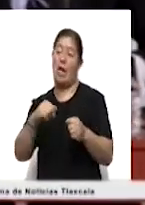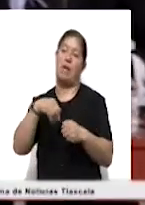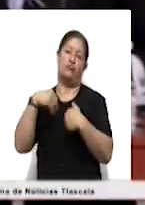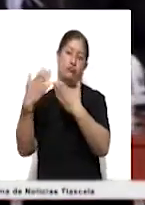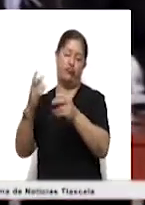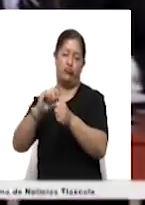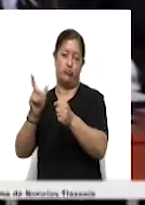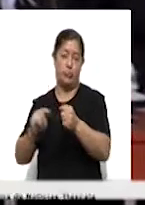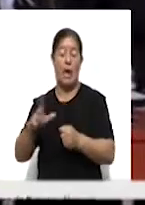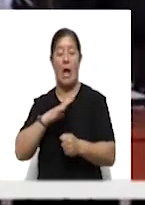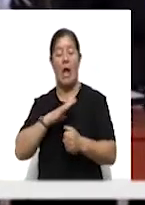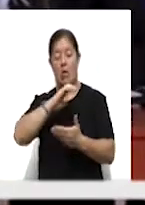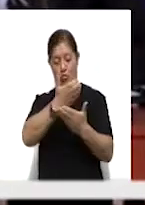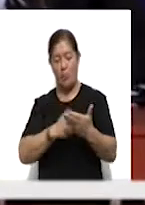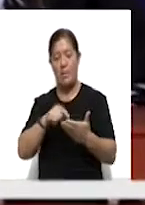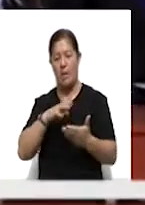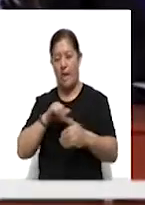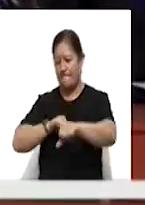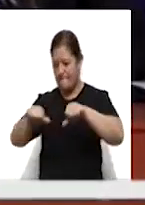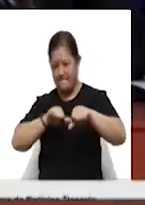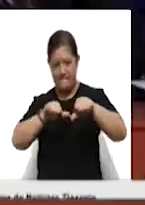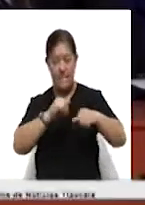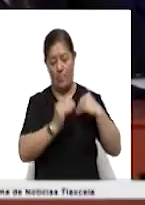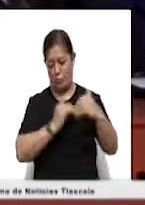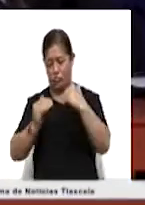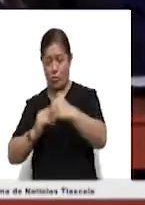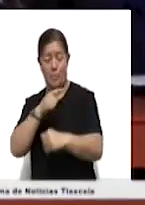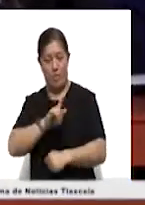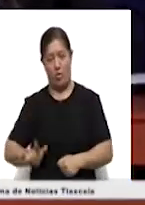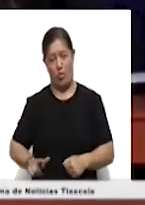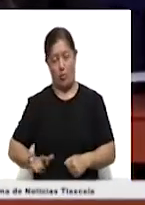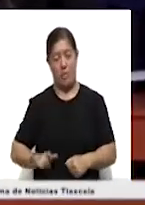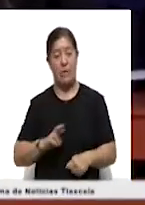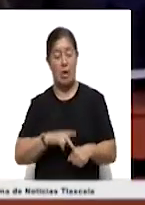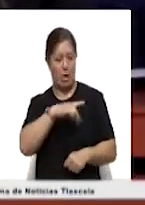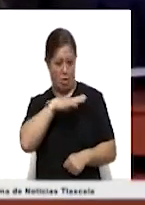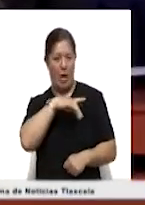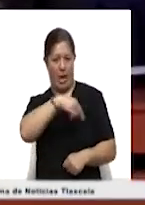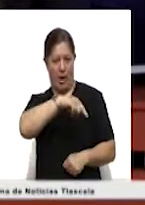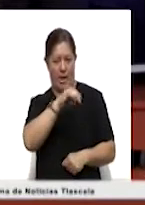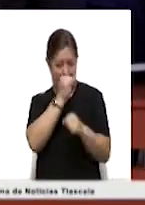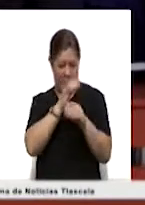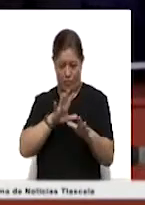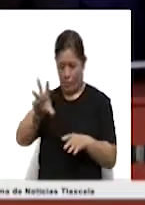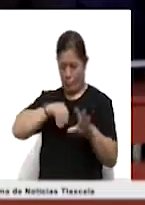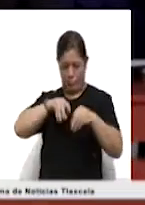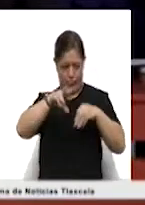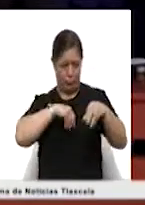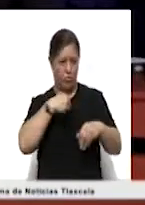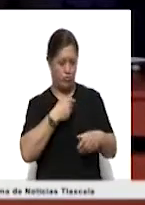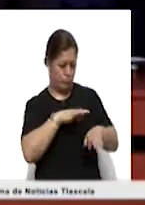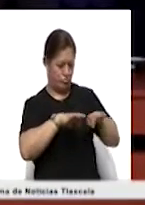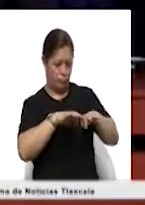ayudará a establecer mecanismos y procesos para que Gobernación cuente con información adicional de los particulares con los que interactúa a fin de